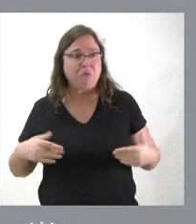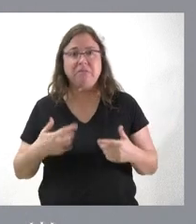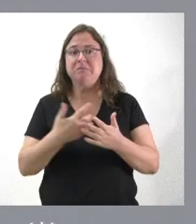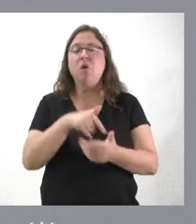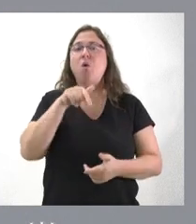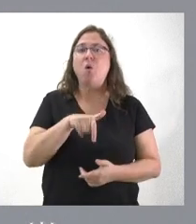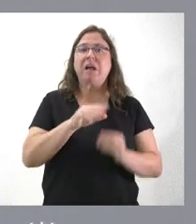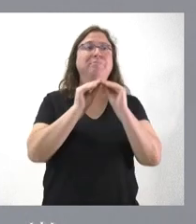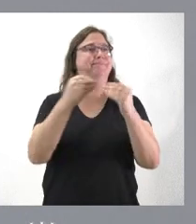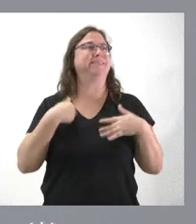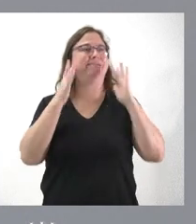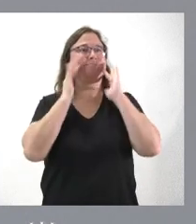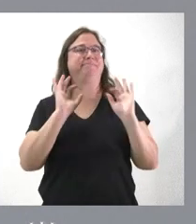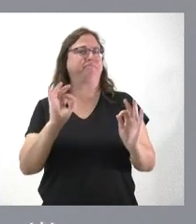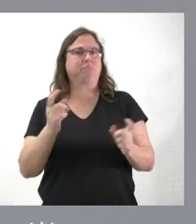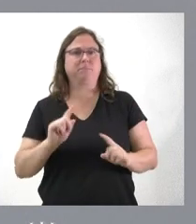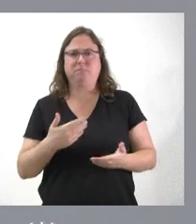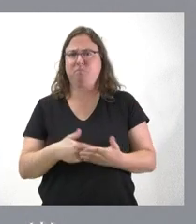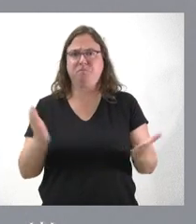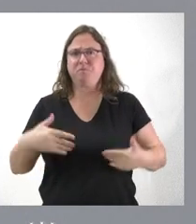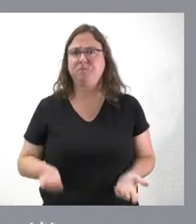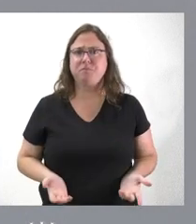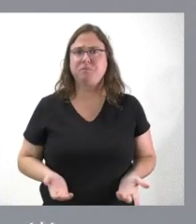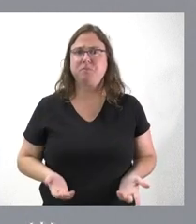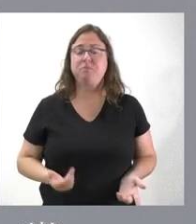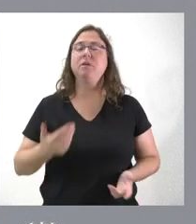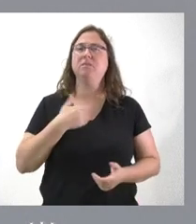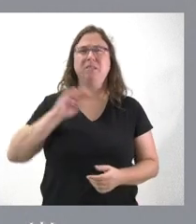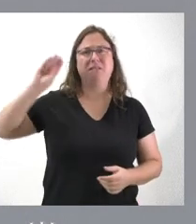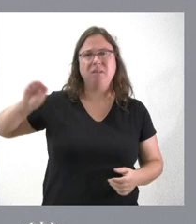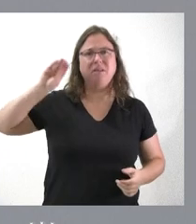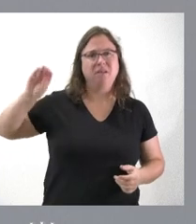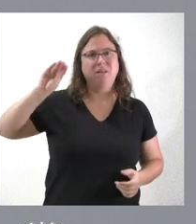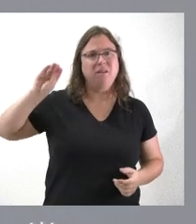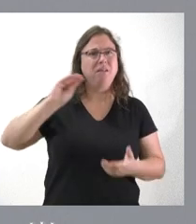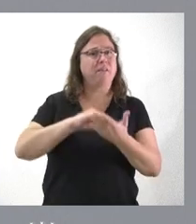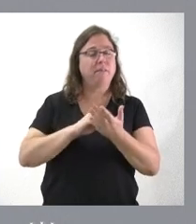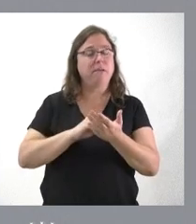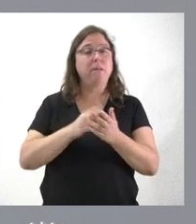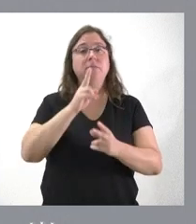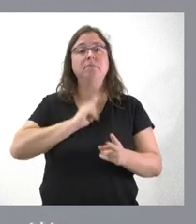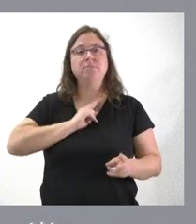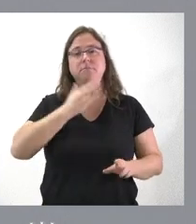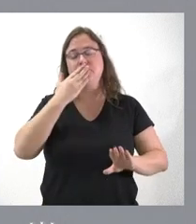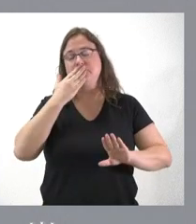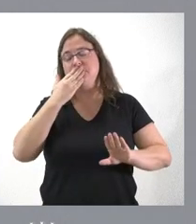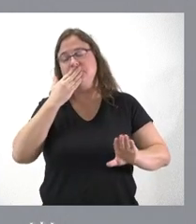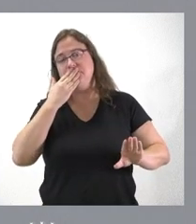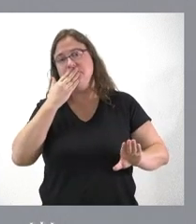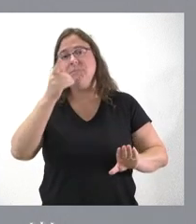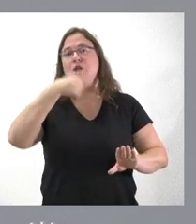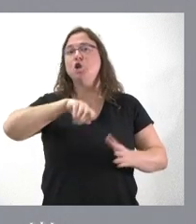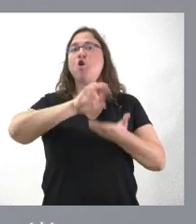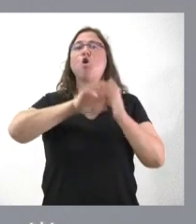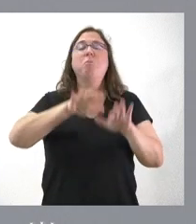aquí están hechas todas las infraestructuras. Es que esta explicación la hemos demandado muchas veces y hemos obtenido el silencio por respuesta. La nuestra es una comunidad leal